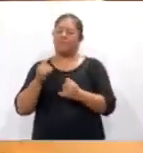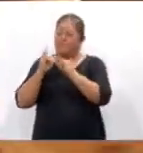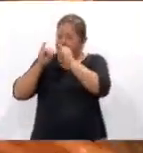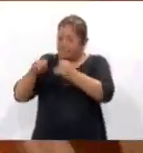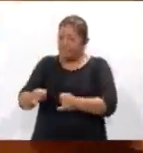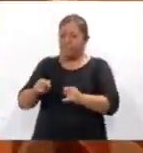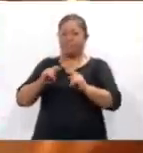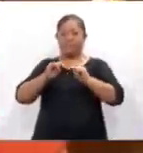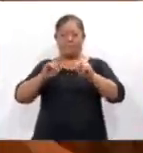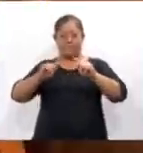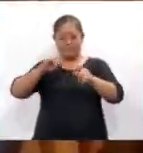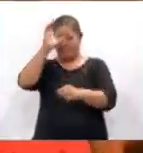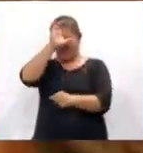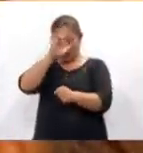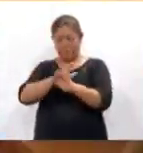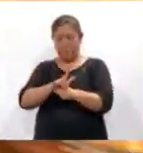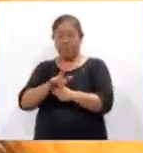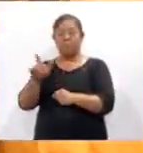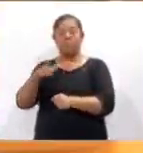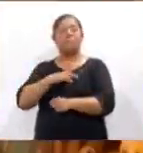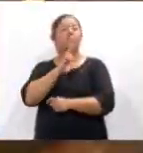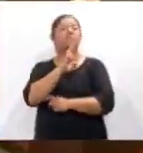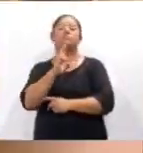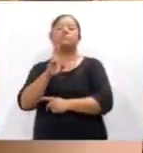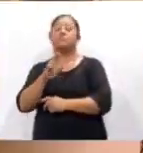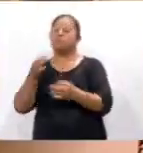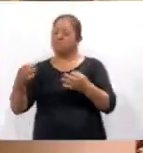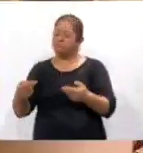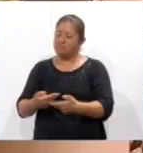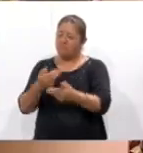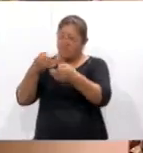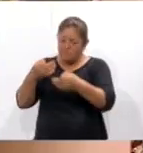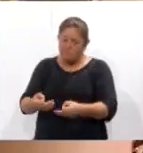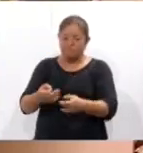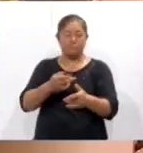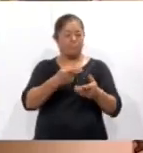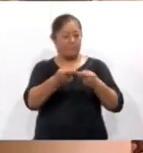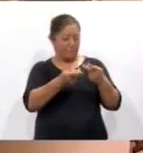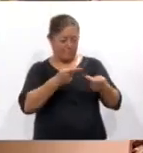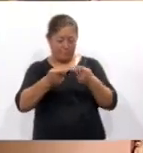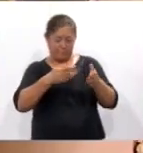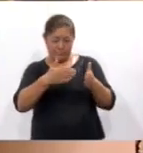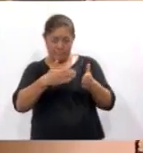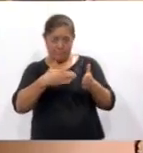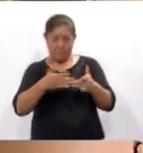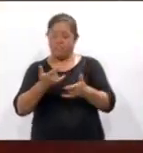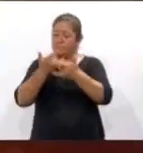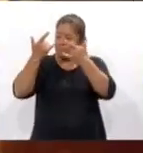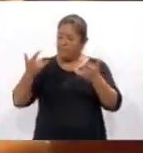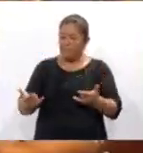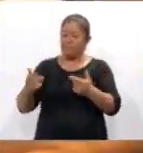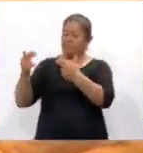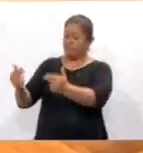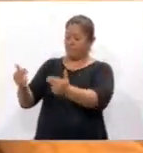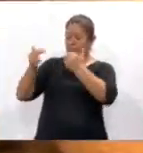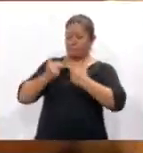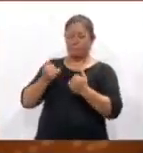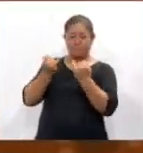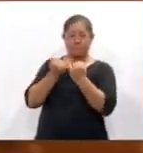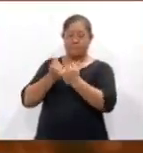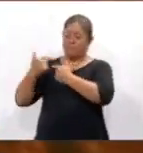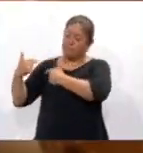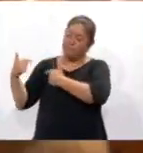y responde a las interrogantes de origen, preparación, historia, además de la herencia patrimonial, al ser entregadas de